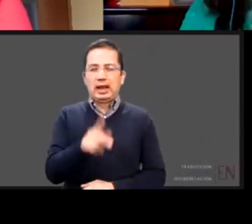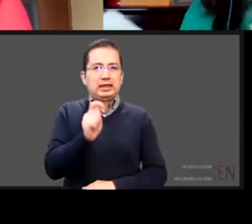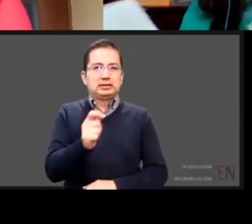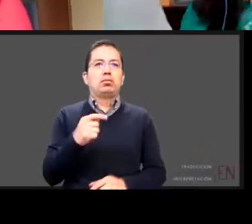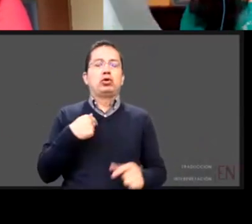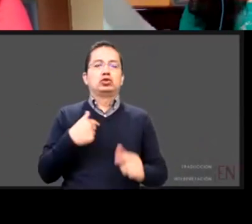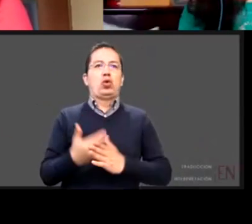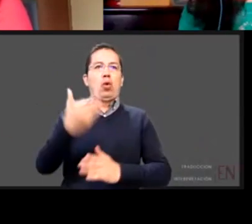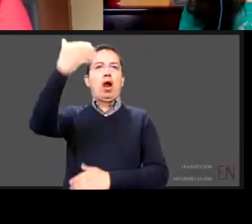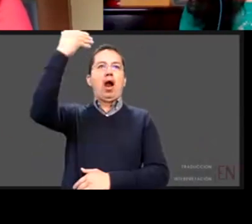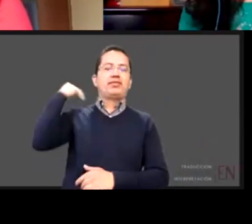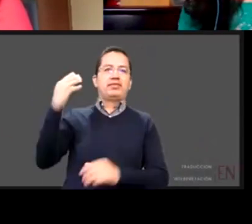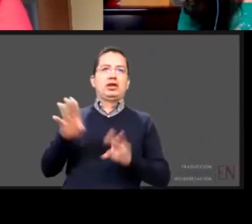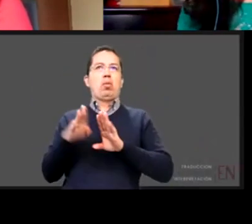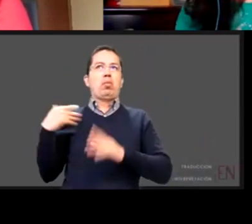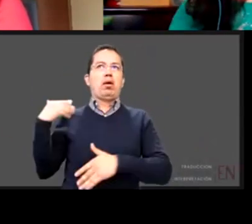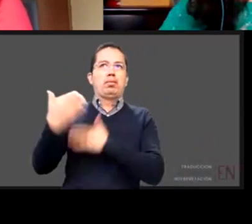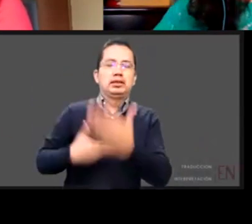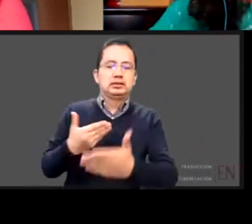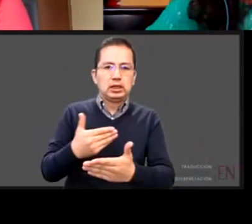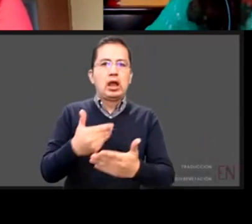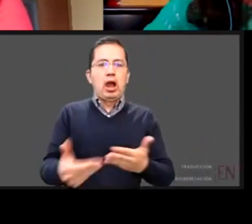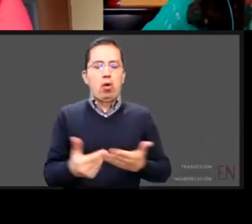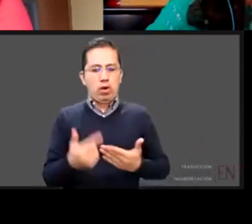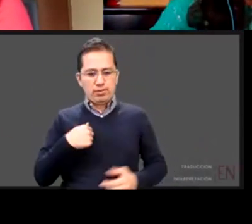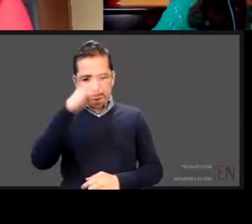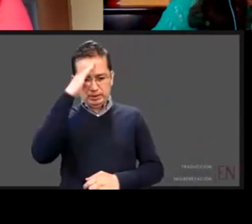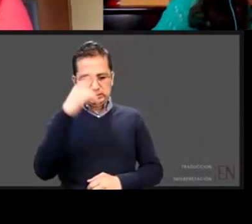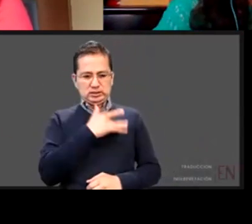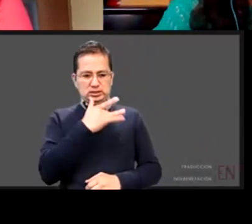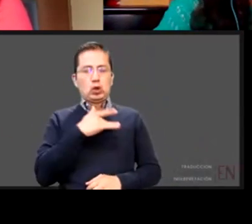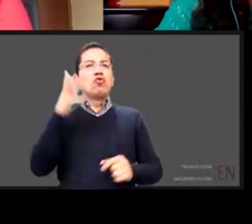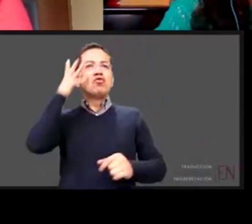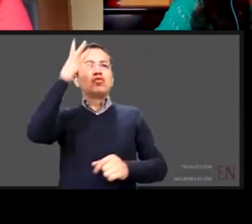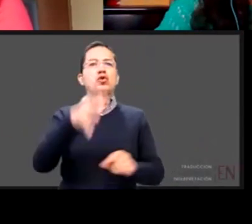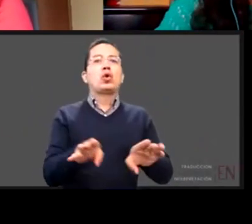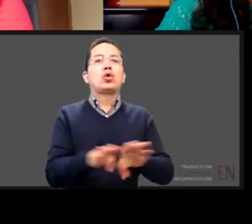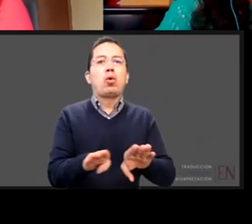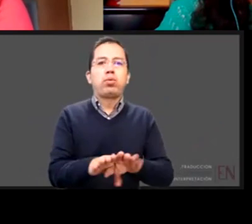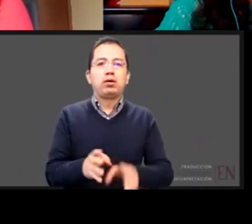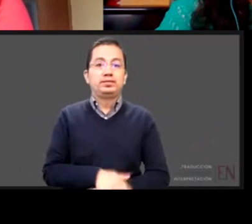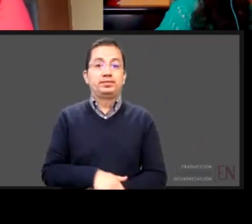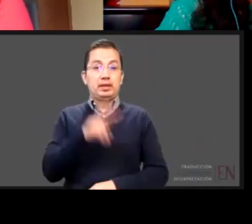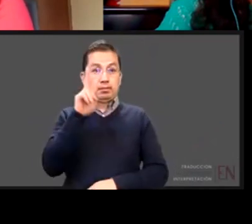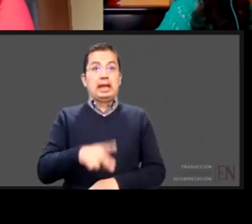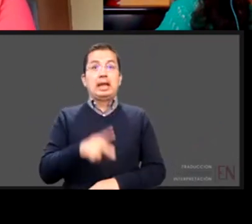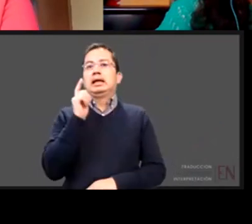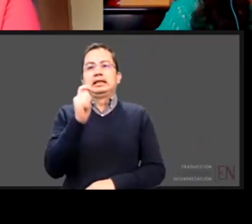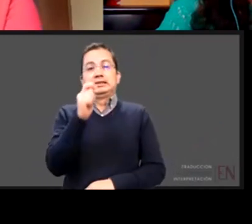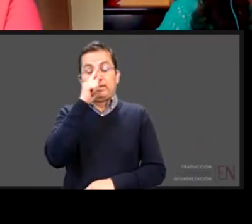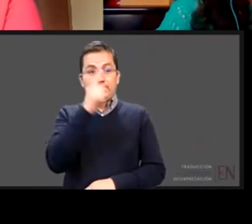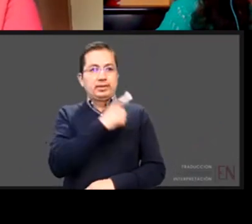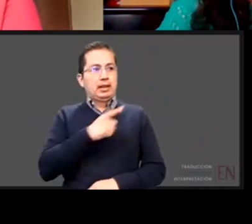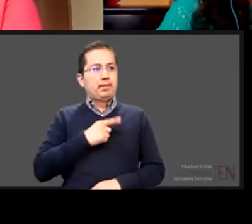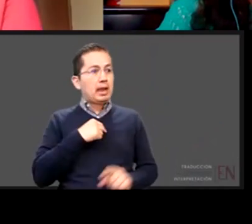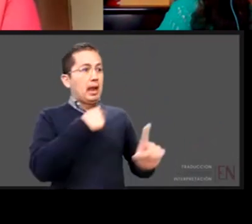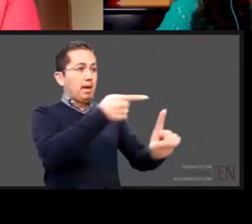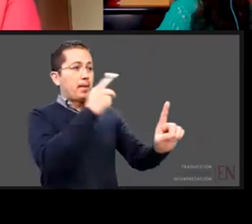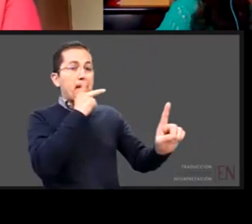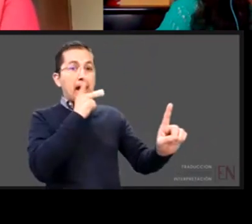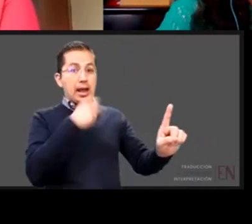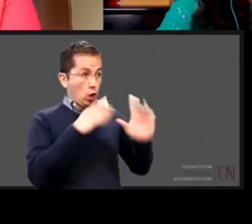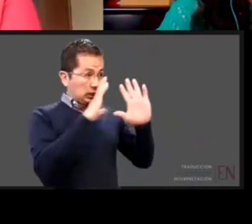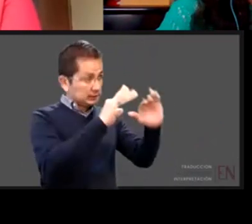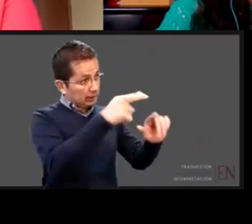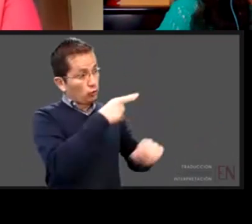autoeficacia hacia el futuro es que como dice Adriana Castillo no se debería enseñar a papás hombres para ser padres pero tampoco vaya